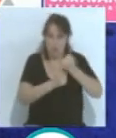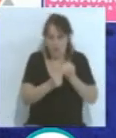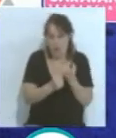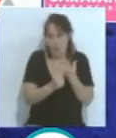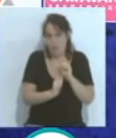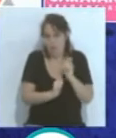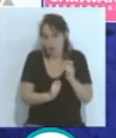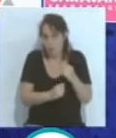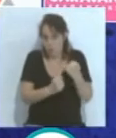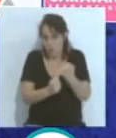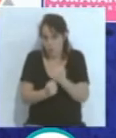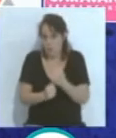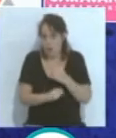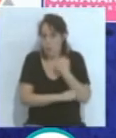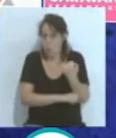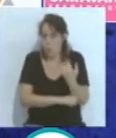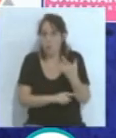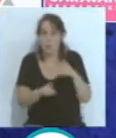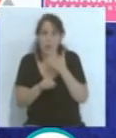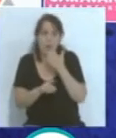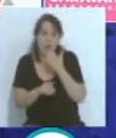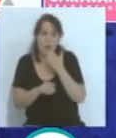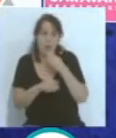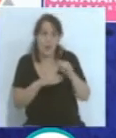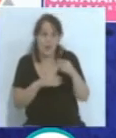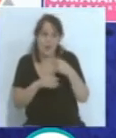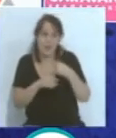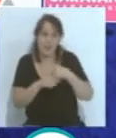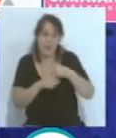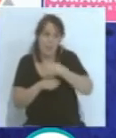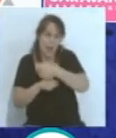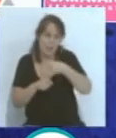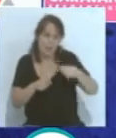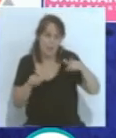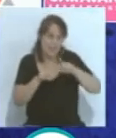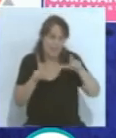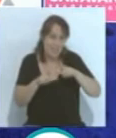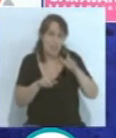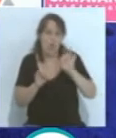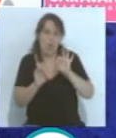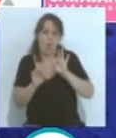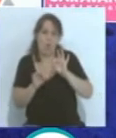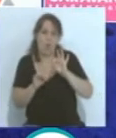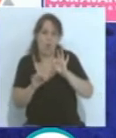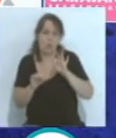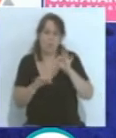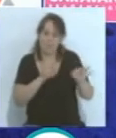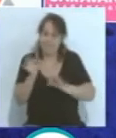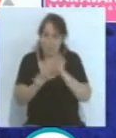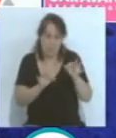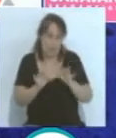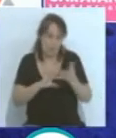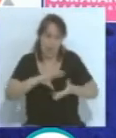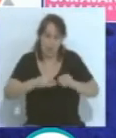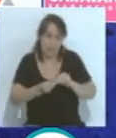como los repartos televisivos, regulación de la competición, etcétera. Lo que ha hecho, y esto es una declaración que hice